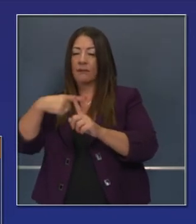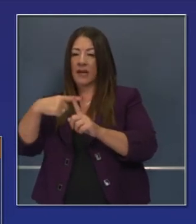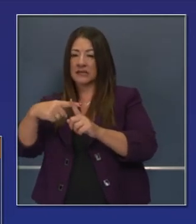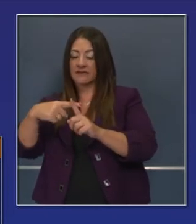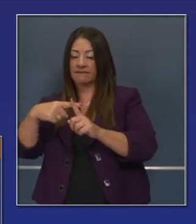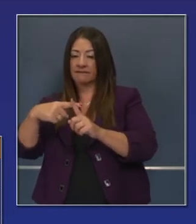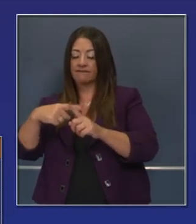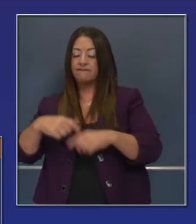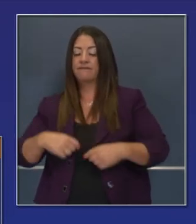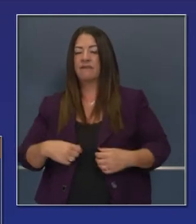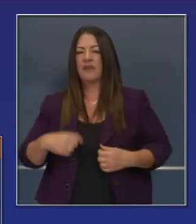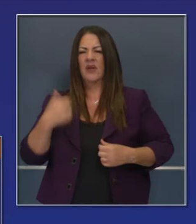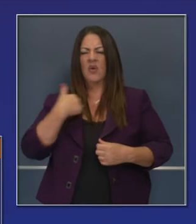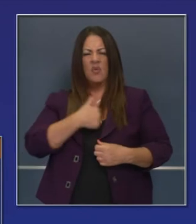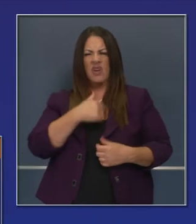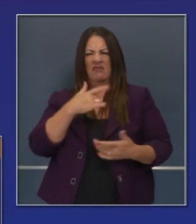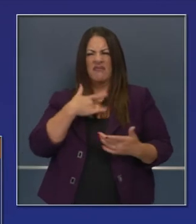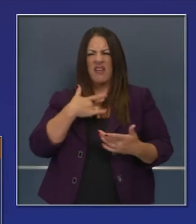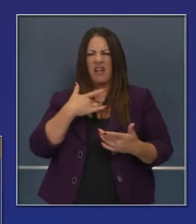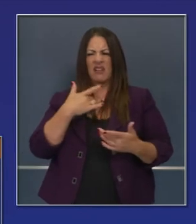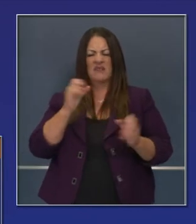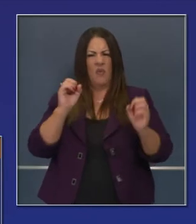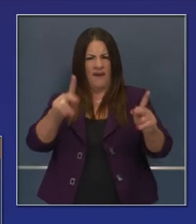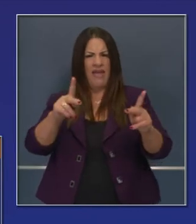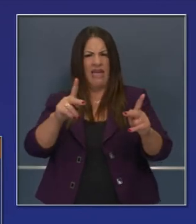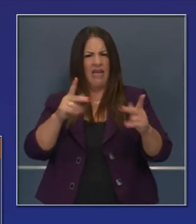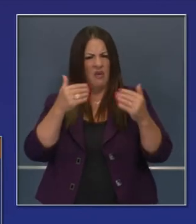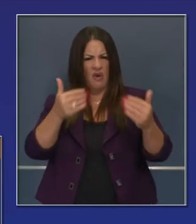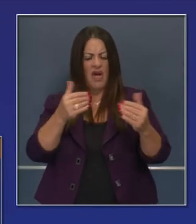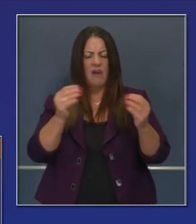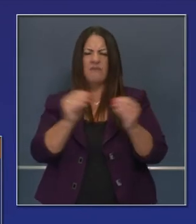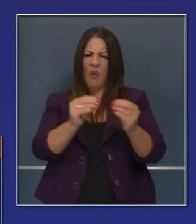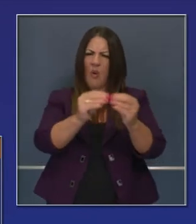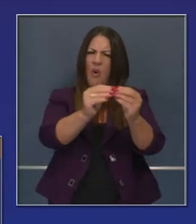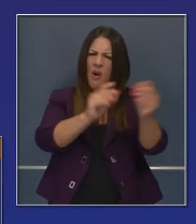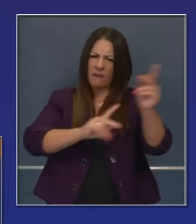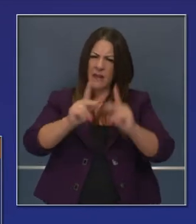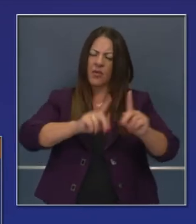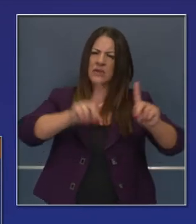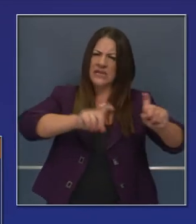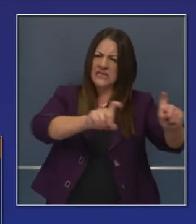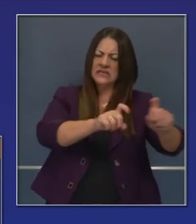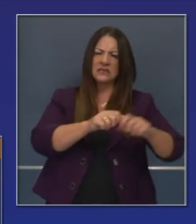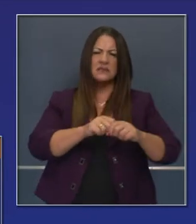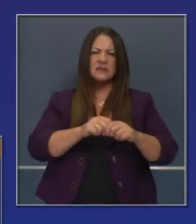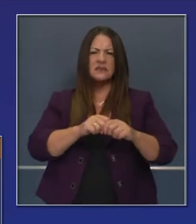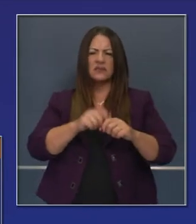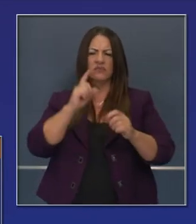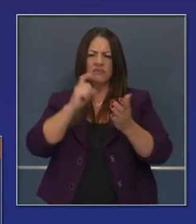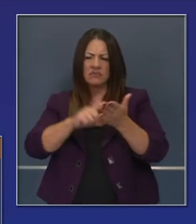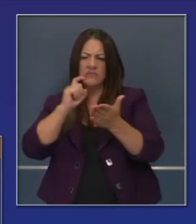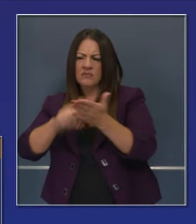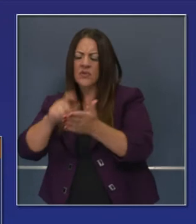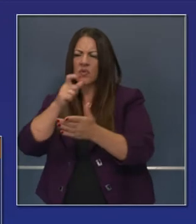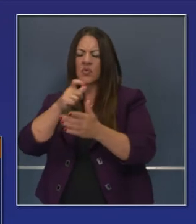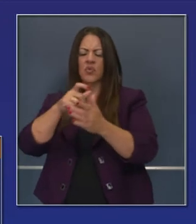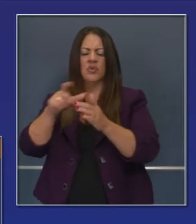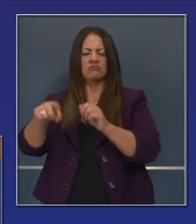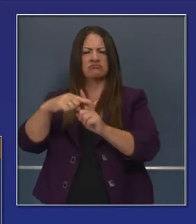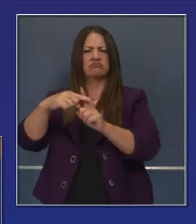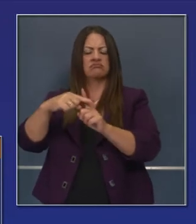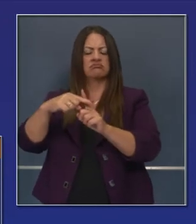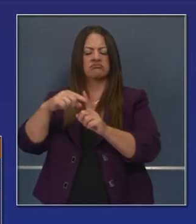Nunca estamos avergonzados de hacer más y más pruebas y no estamos avergonzados de identificar a aquellos que tuvieron un resultado